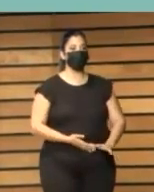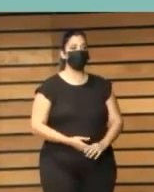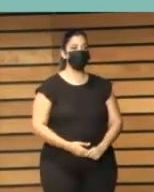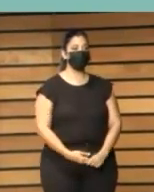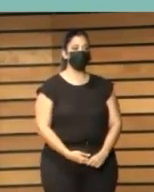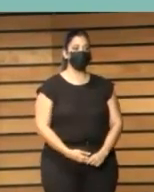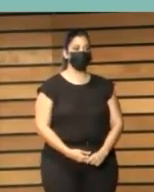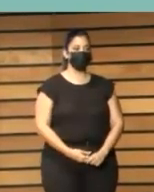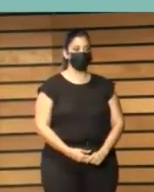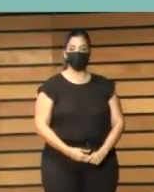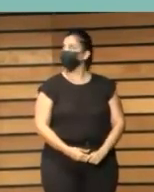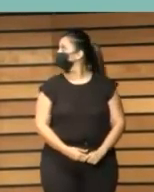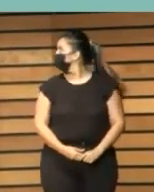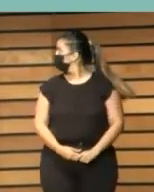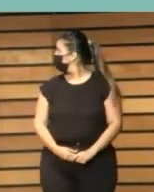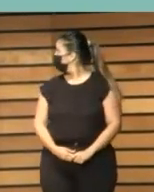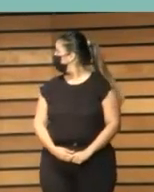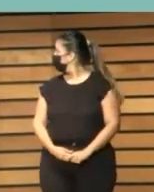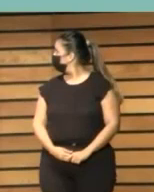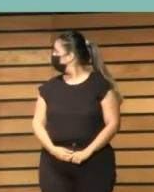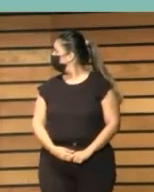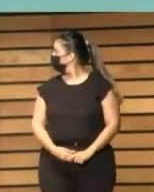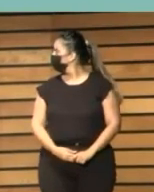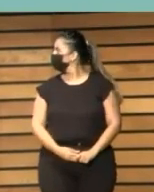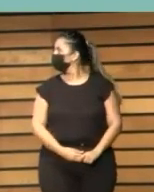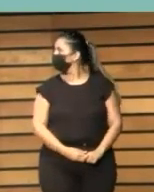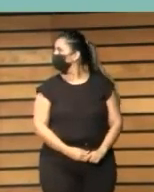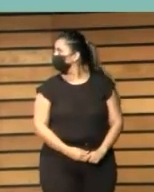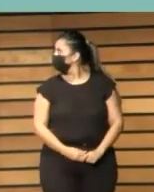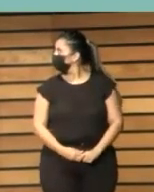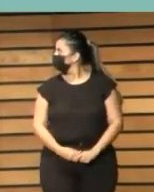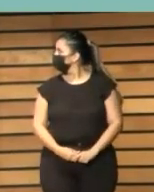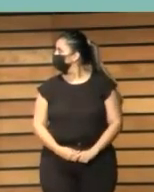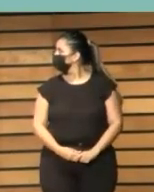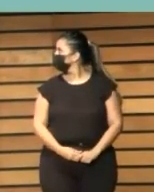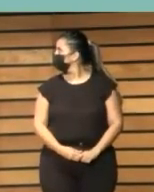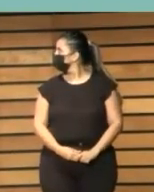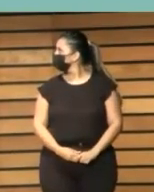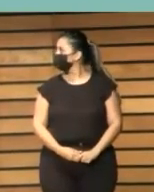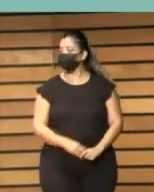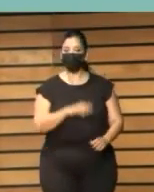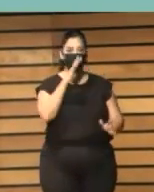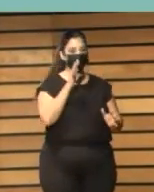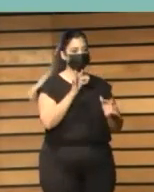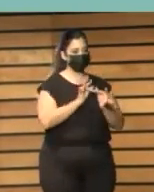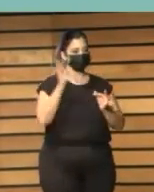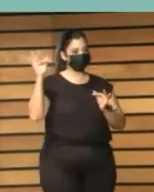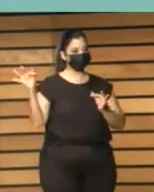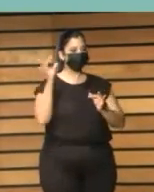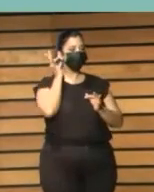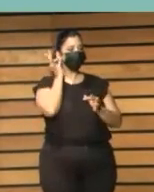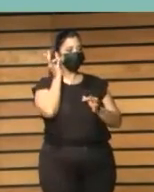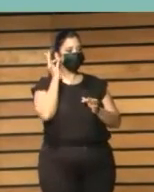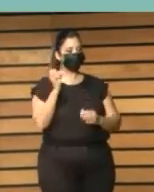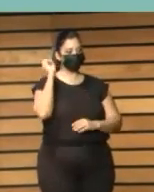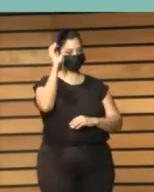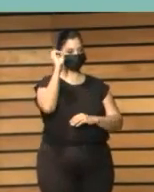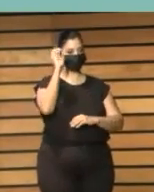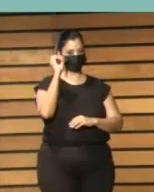Muchas gracias, muchas gracias José Antonio. Le doy la palabra a Gemma. Gracias.